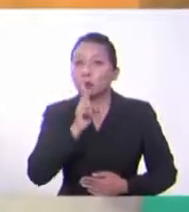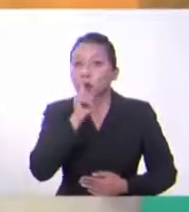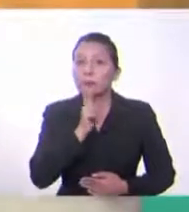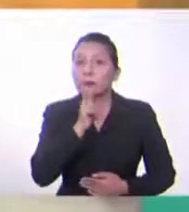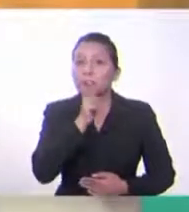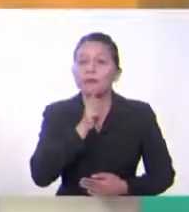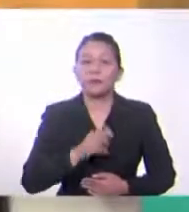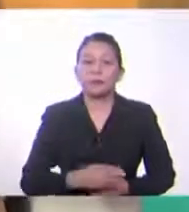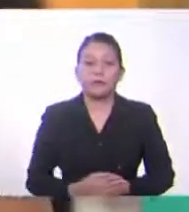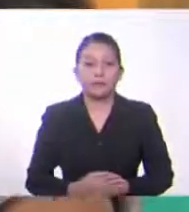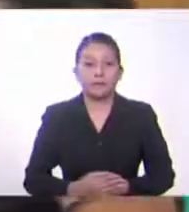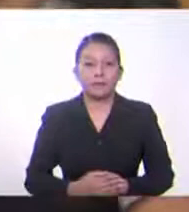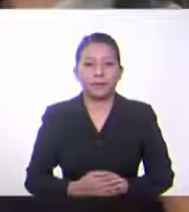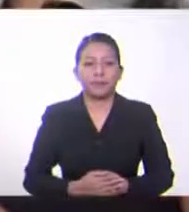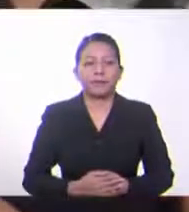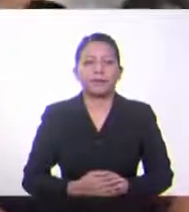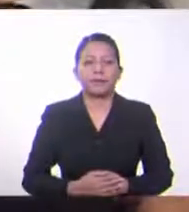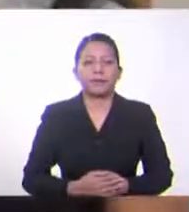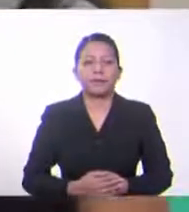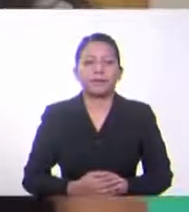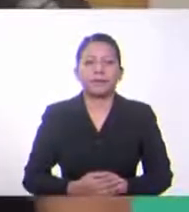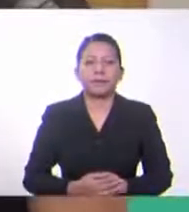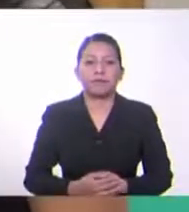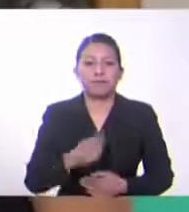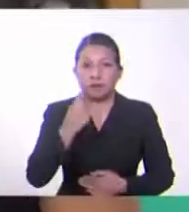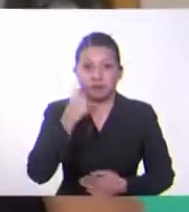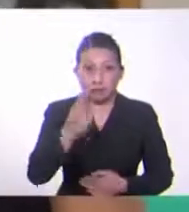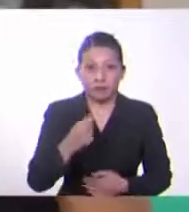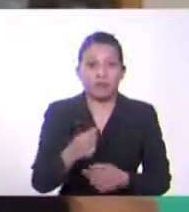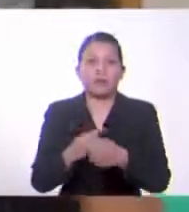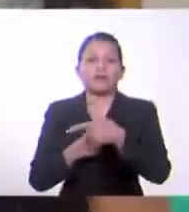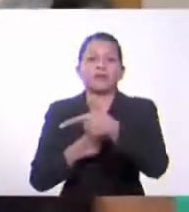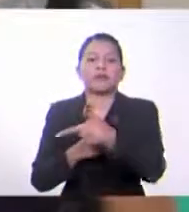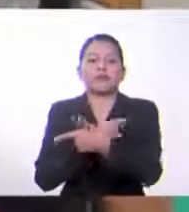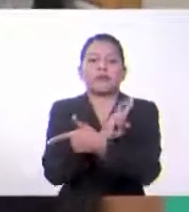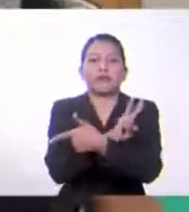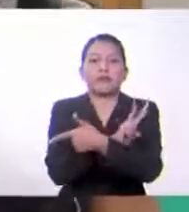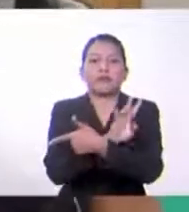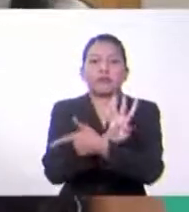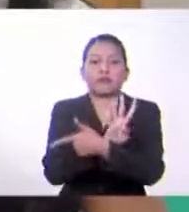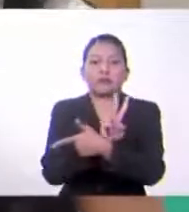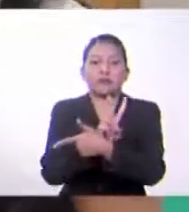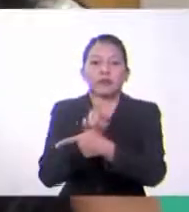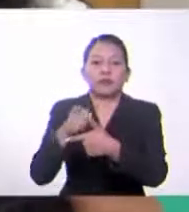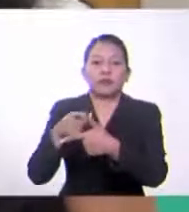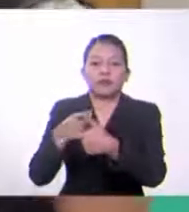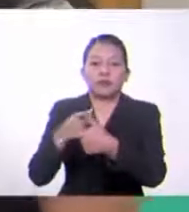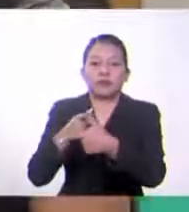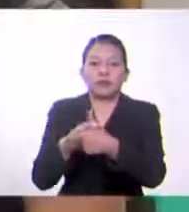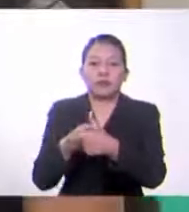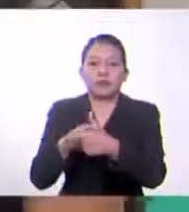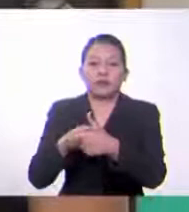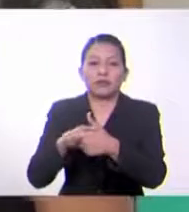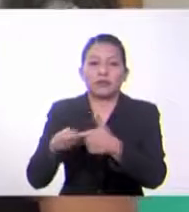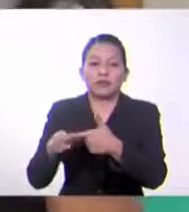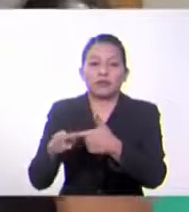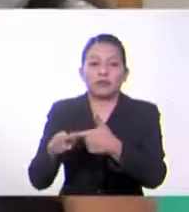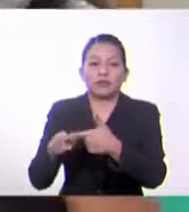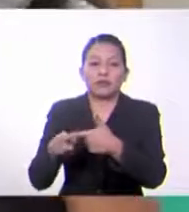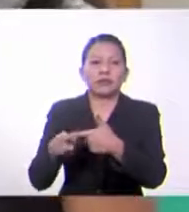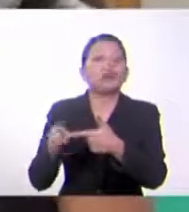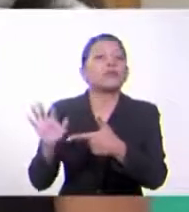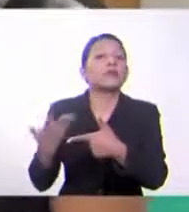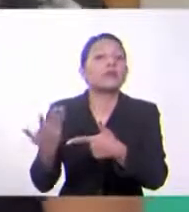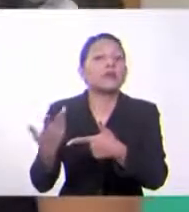Y como han hecho mis compañeras, que ya estoy observando, dividí entre la equivalencia por cada dólar. Por cada dólar